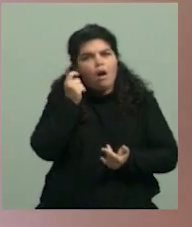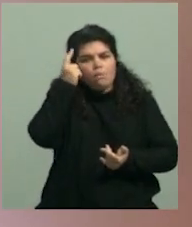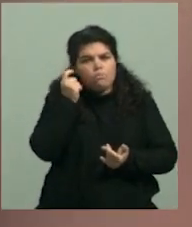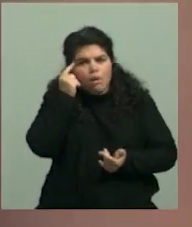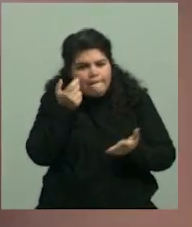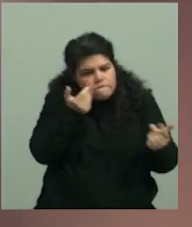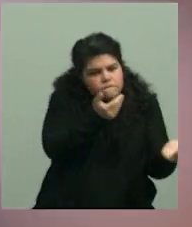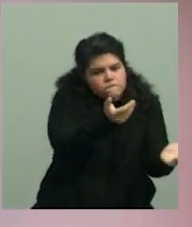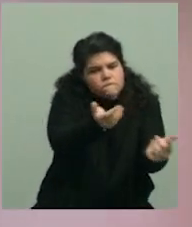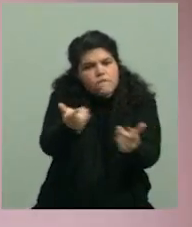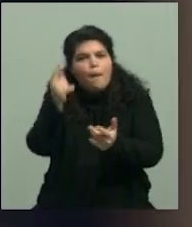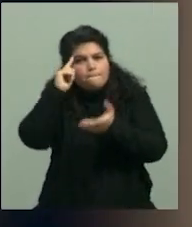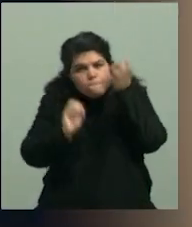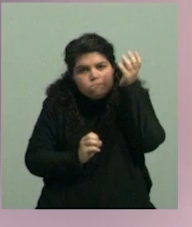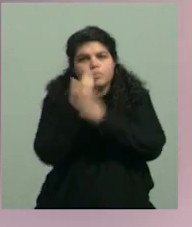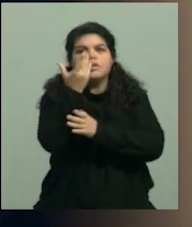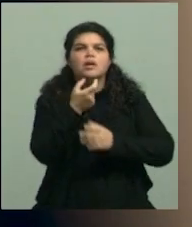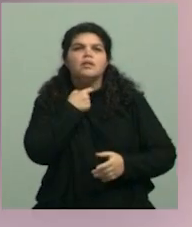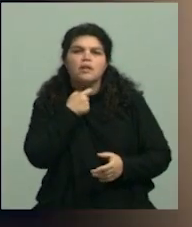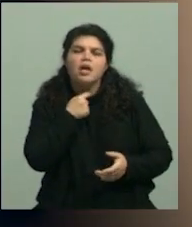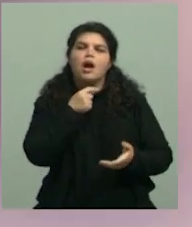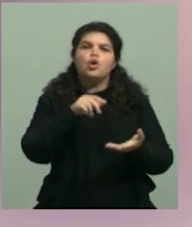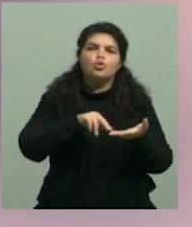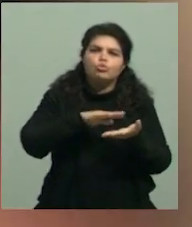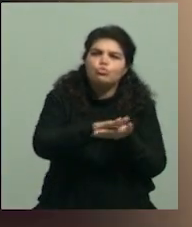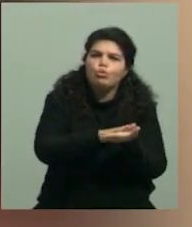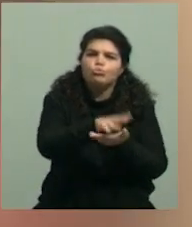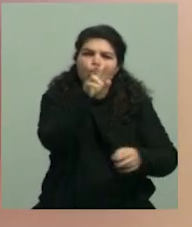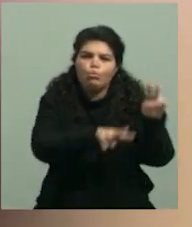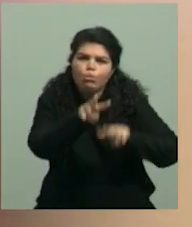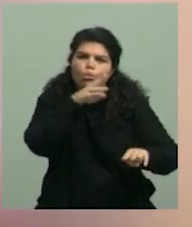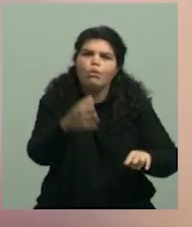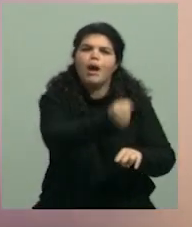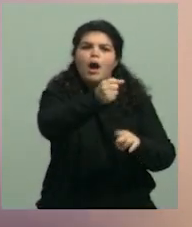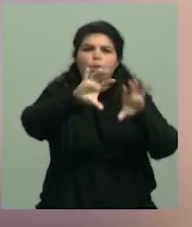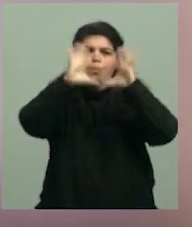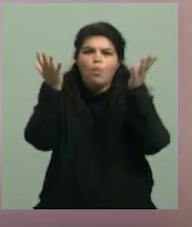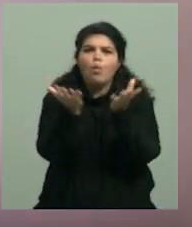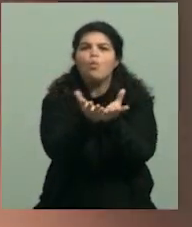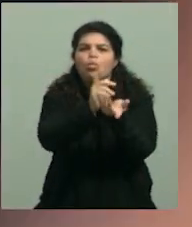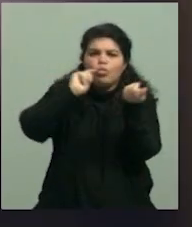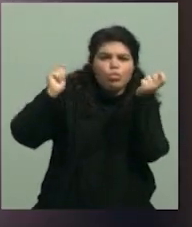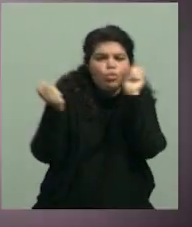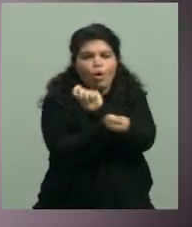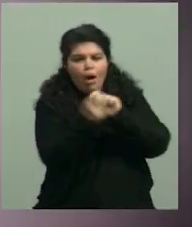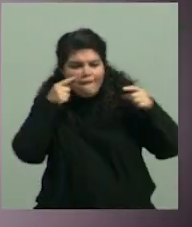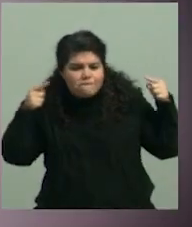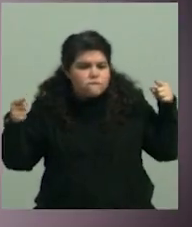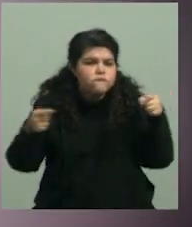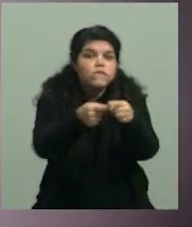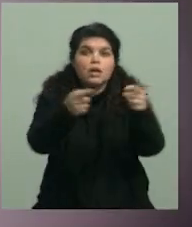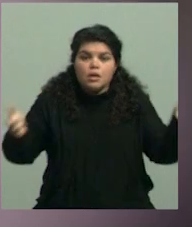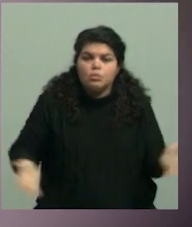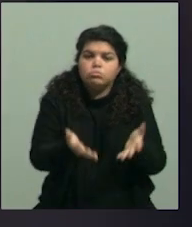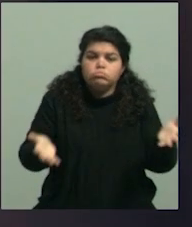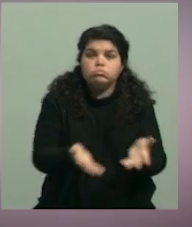crear, que tienen ganas de solucionar y de cambiar el mundo. Así que la idea es que las mientas y van a